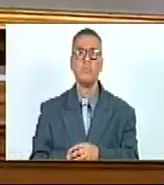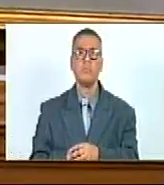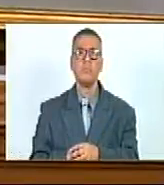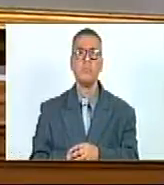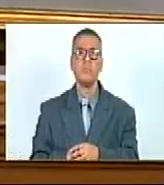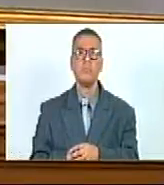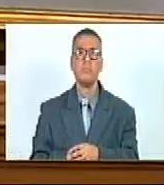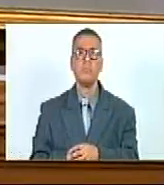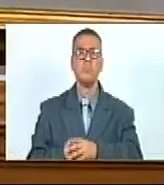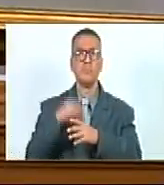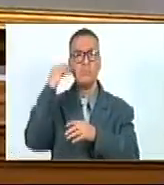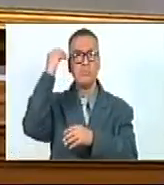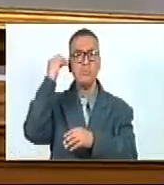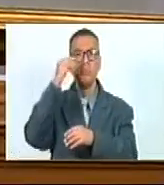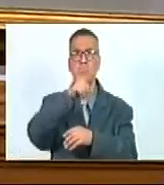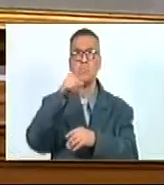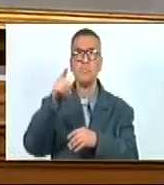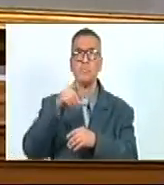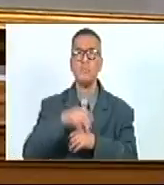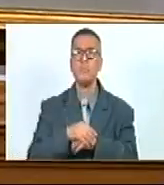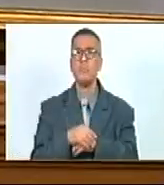En consideración.